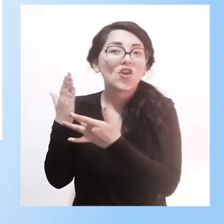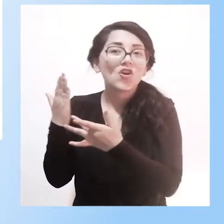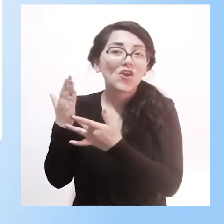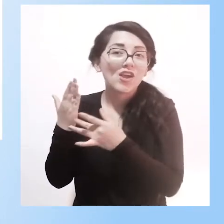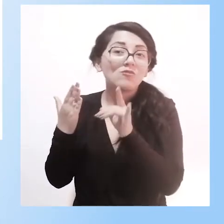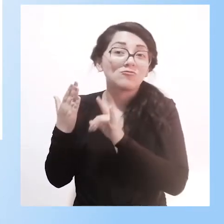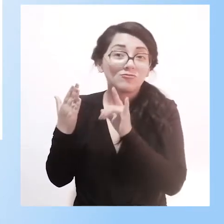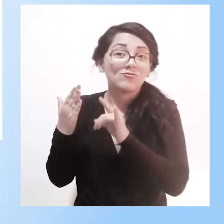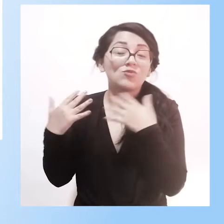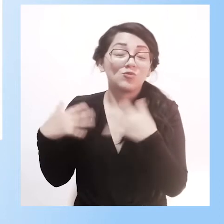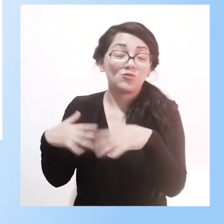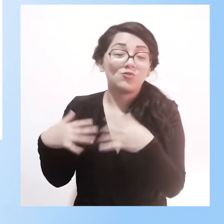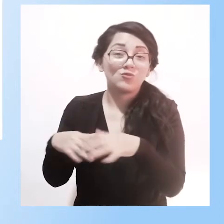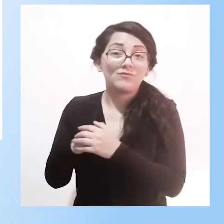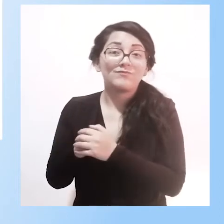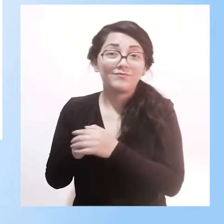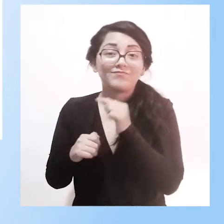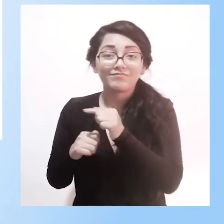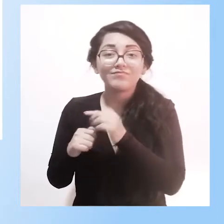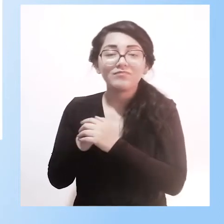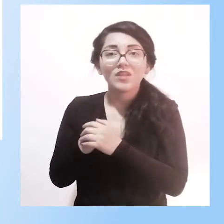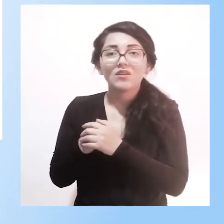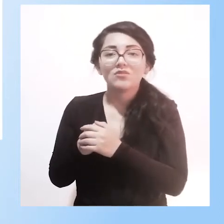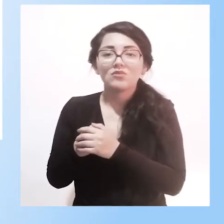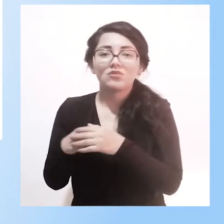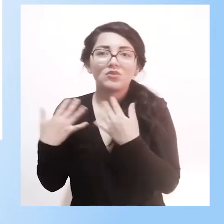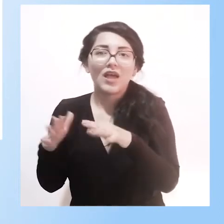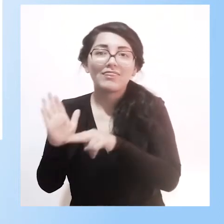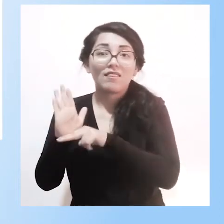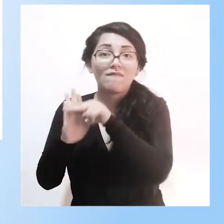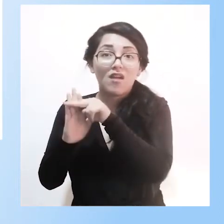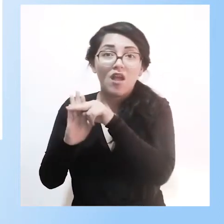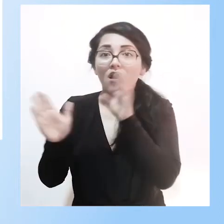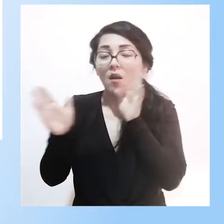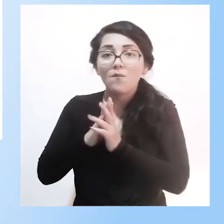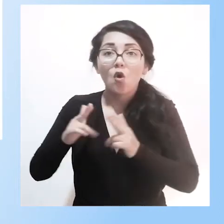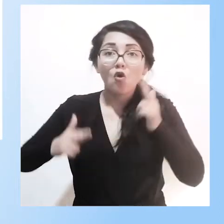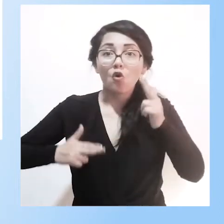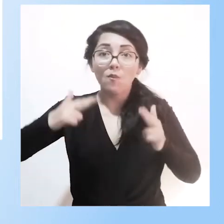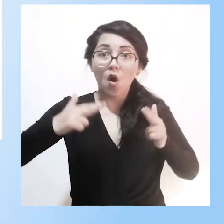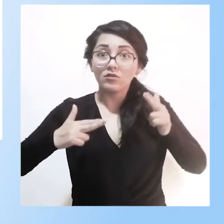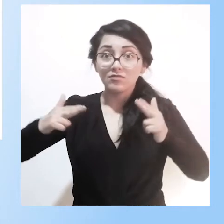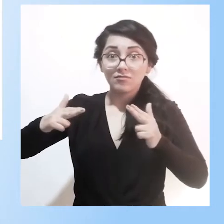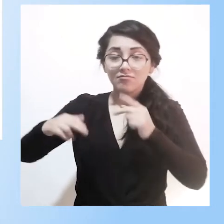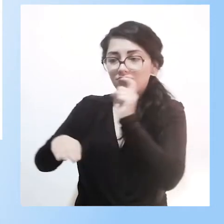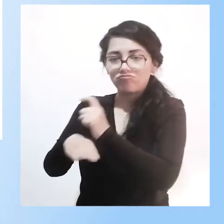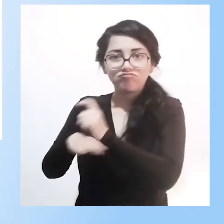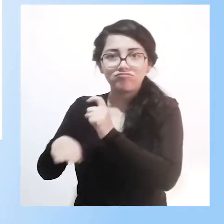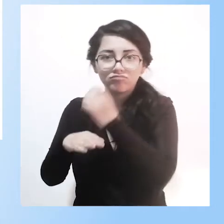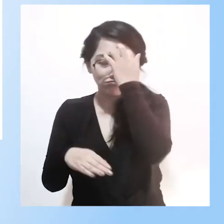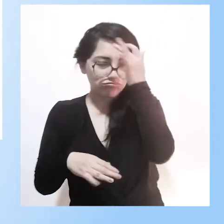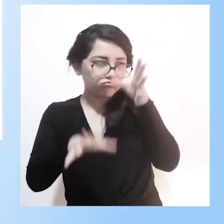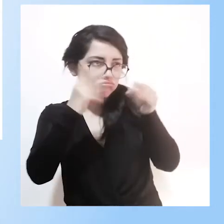necesitan de alta capacidad, por ejemplo en robótica. Por lo tanto, esa innovación ha sido